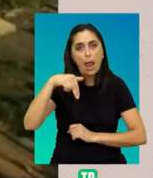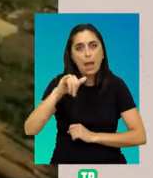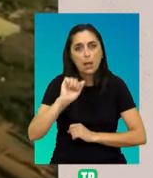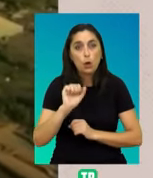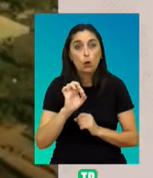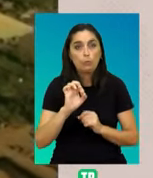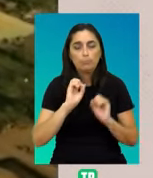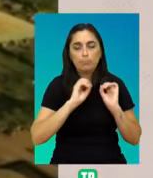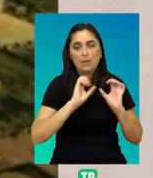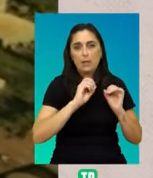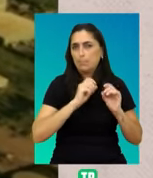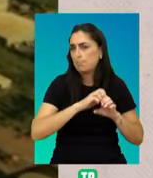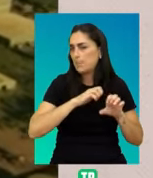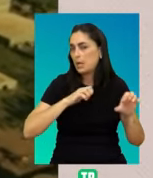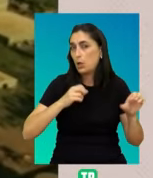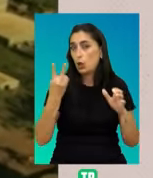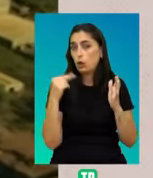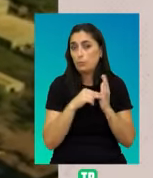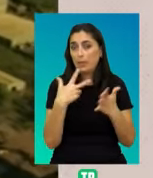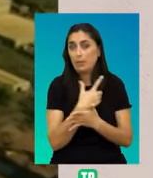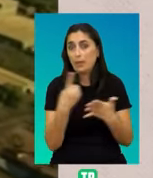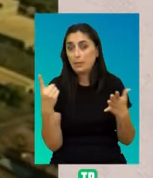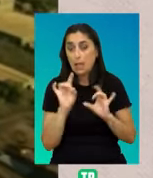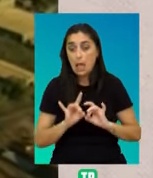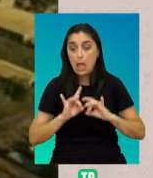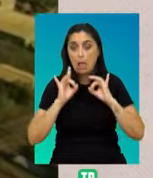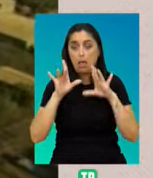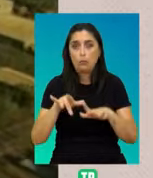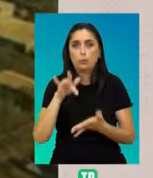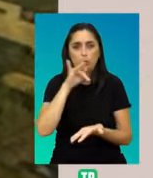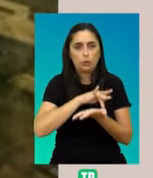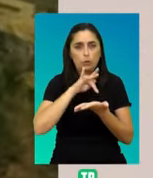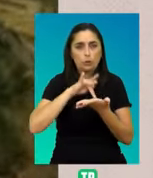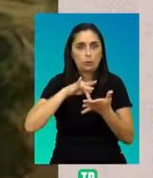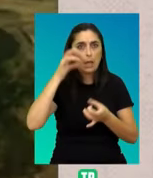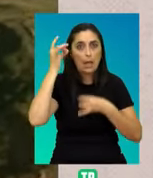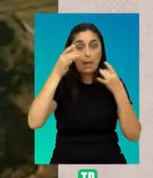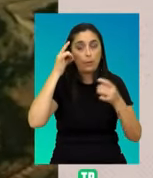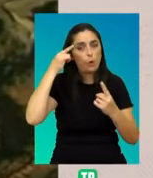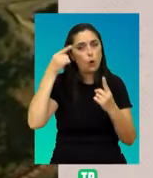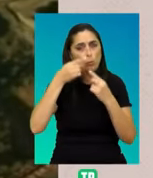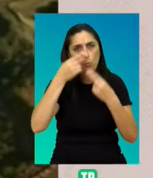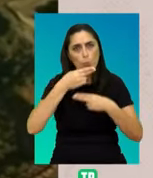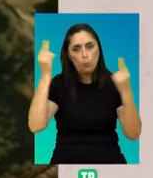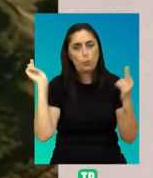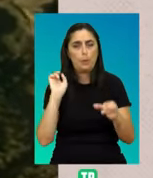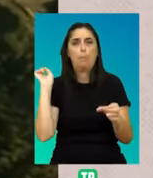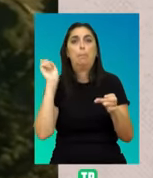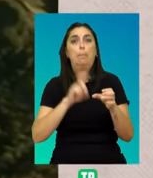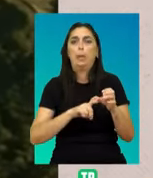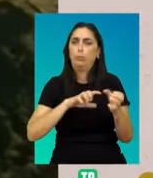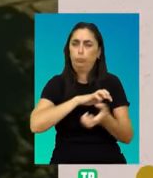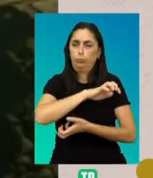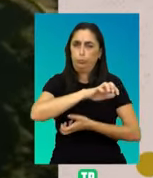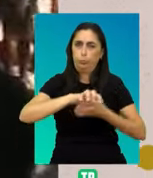exportación. En 2016, el gobierno de Australia del Sur celebró una serie de actividades de participación pública sobre la polémica